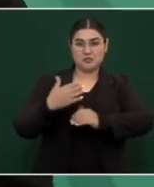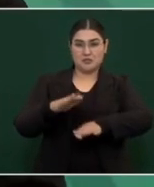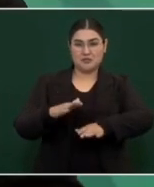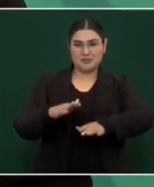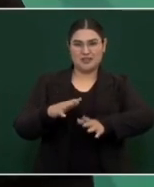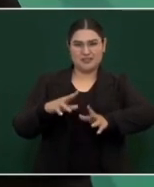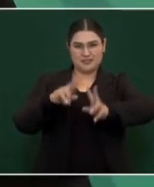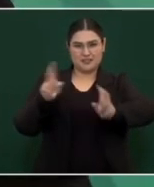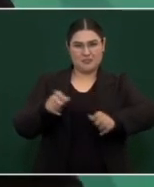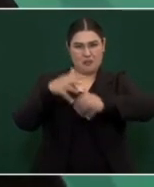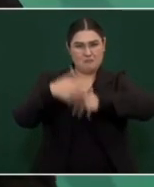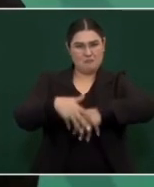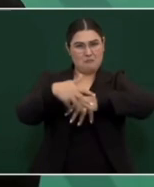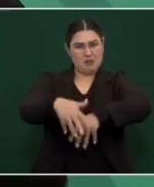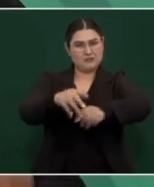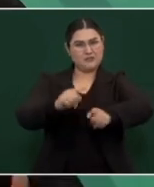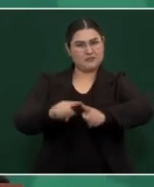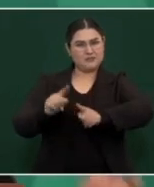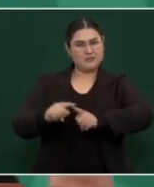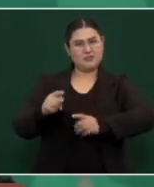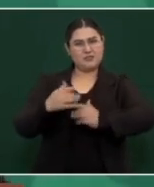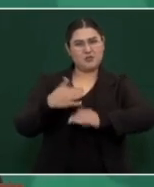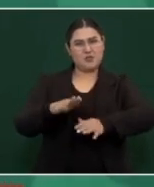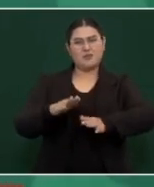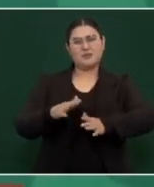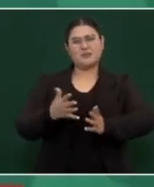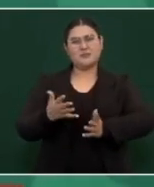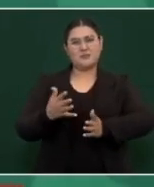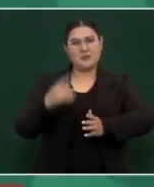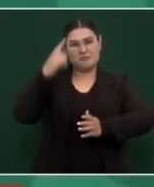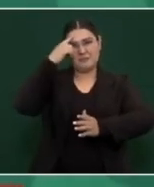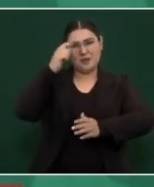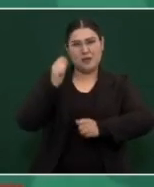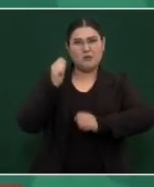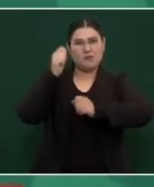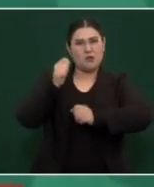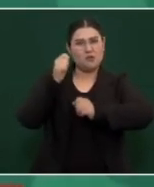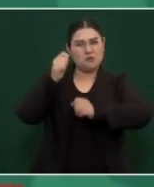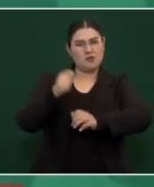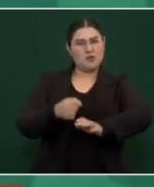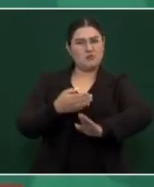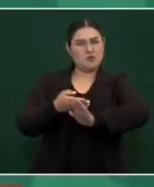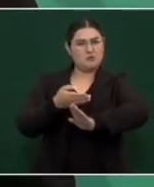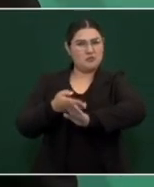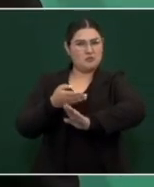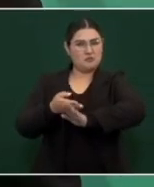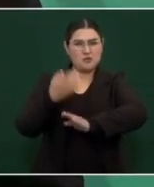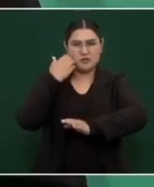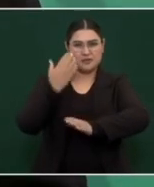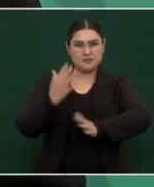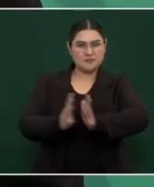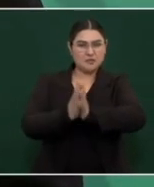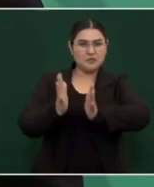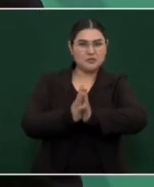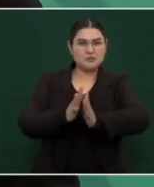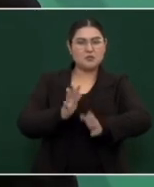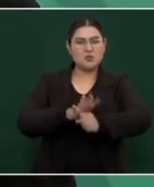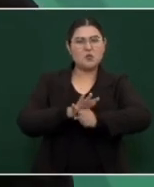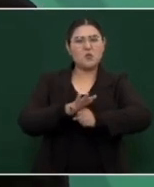marcha o este movimiento de protesta que tiene como